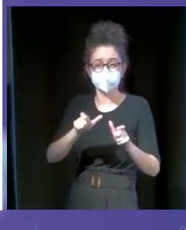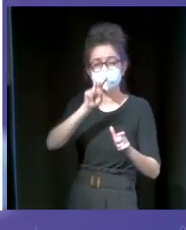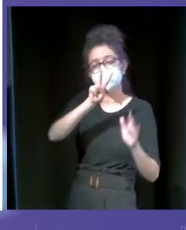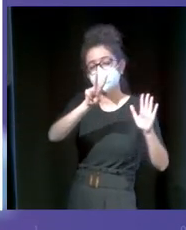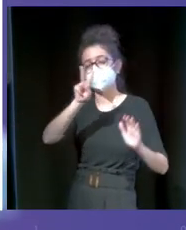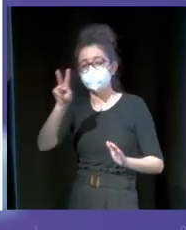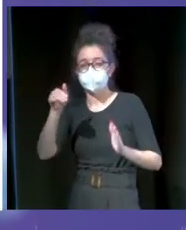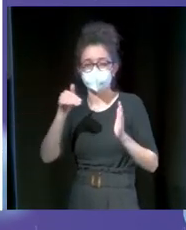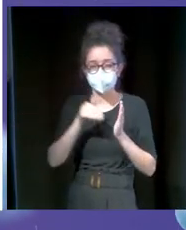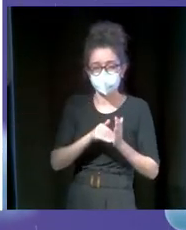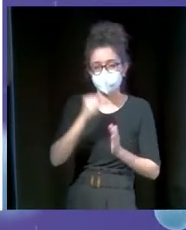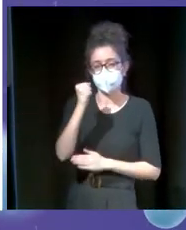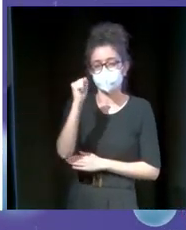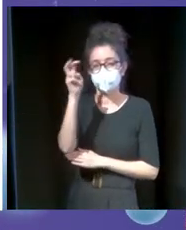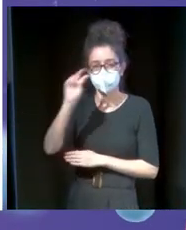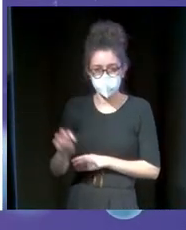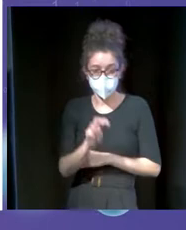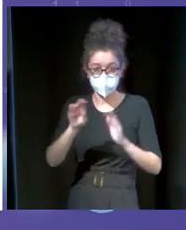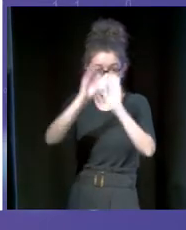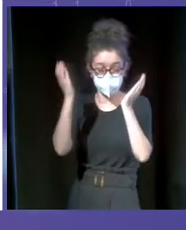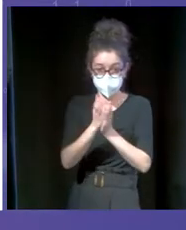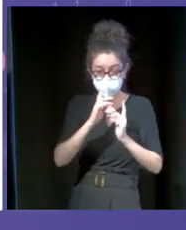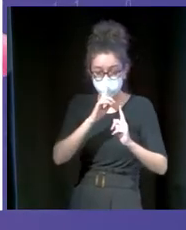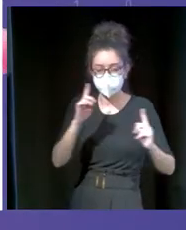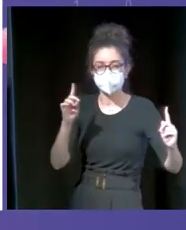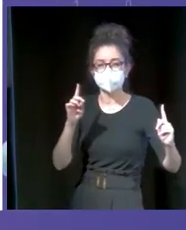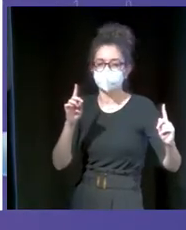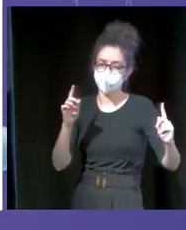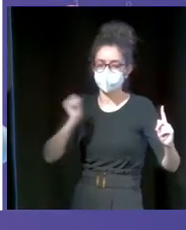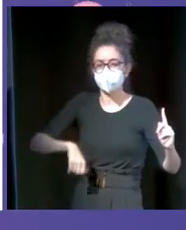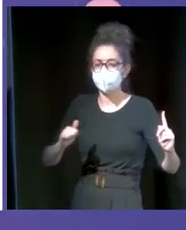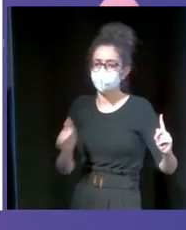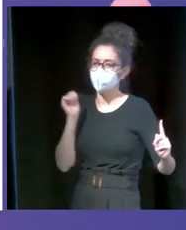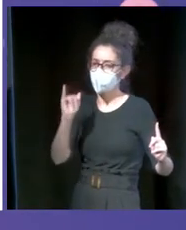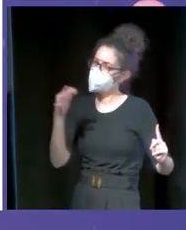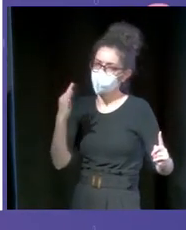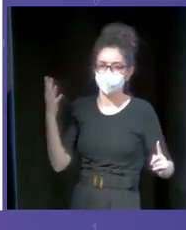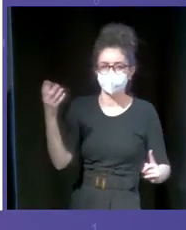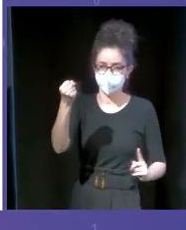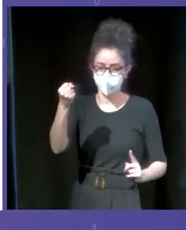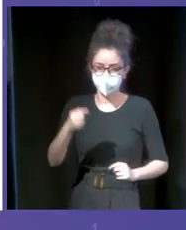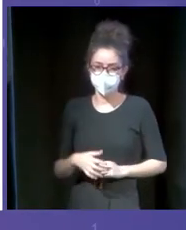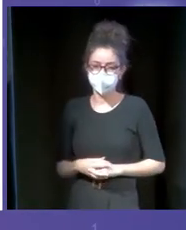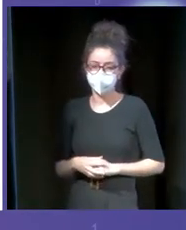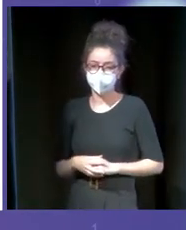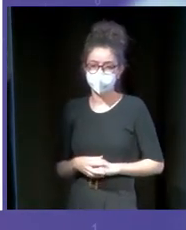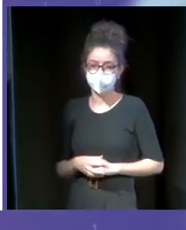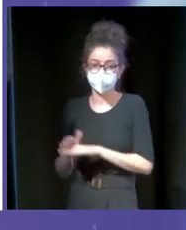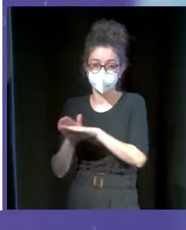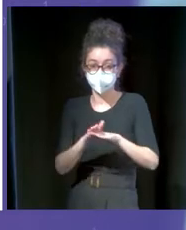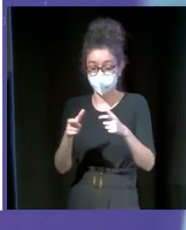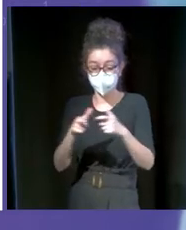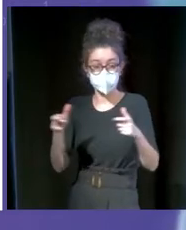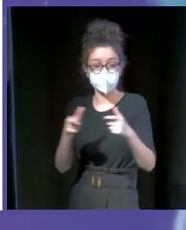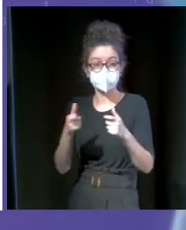.000 millones de dólares, pues dijimos, bueno, pues hay una oportunidad. ¿Cómo hacemos la? Lo mismo sucede con el número de tickets.